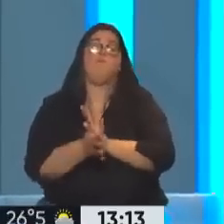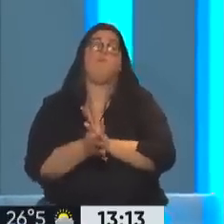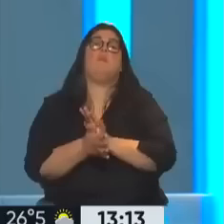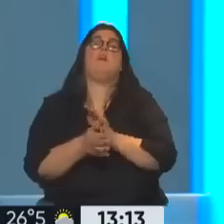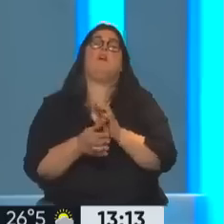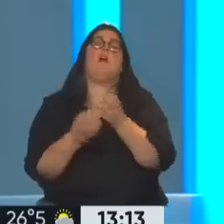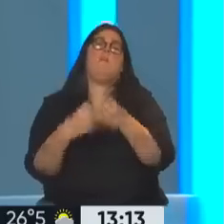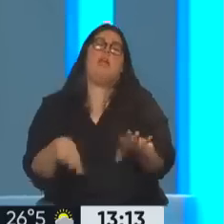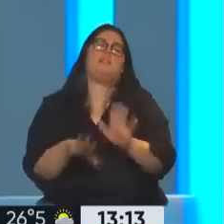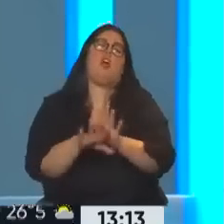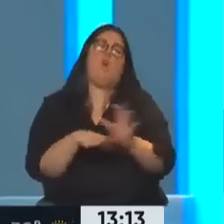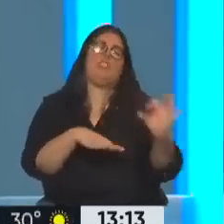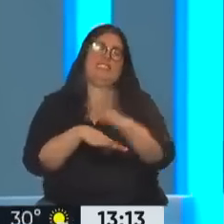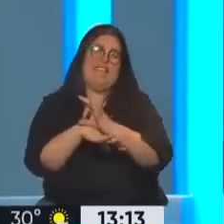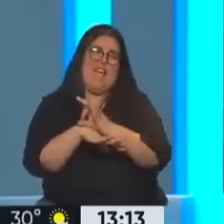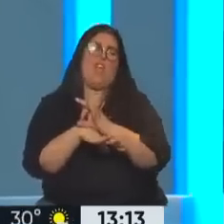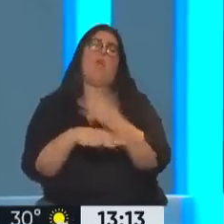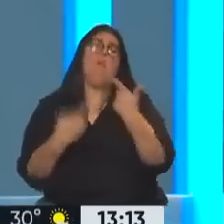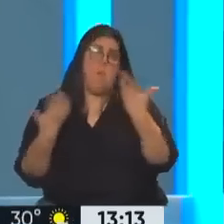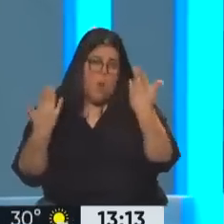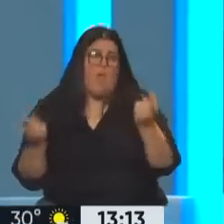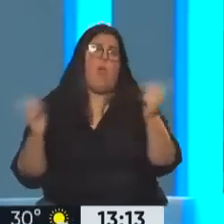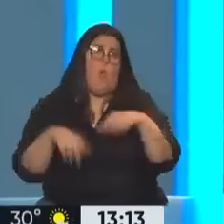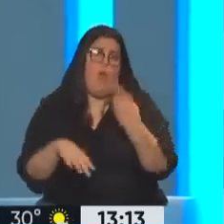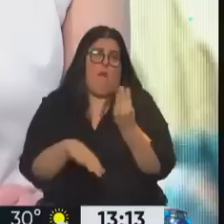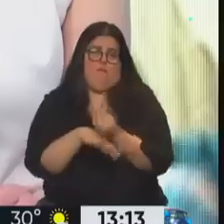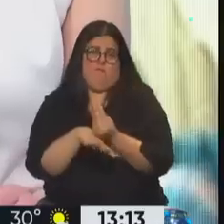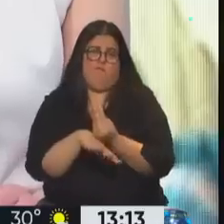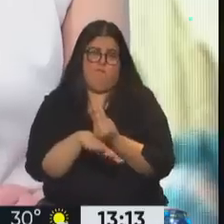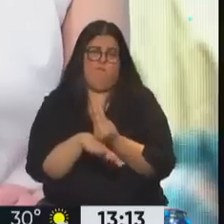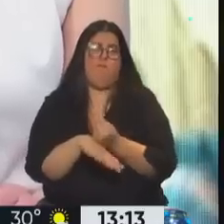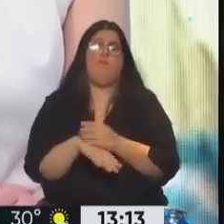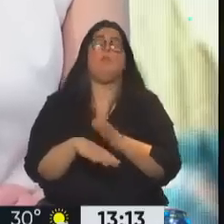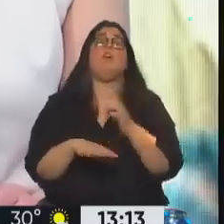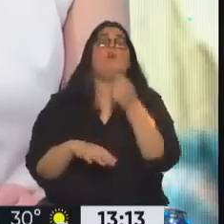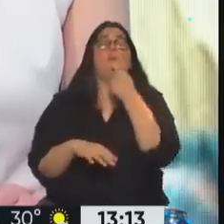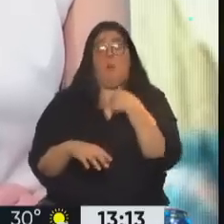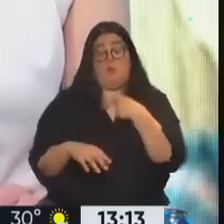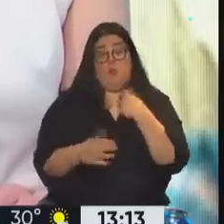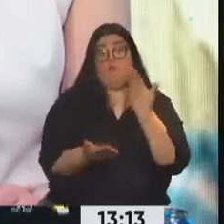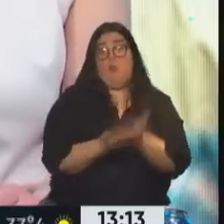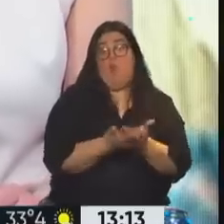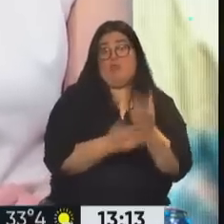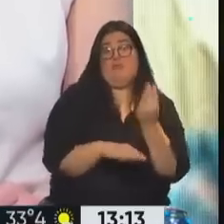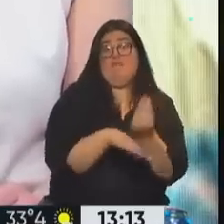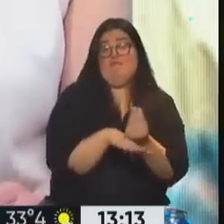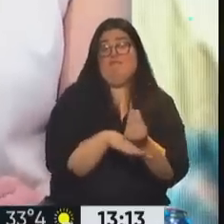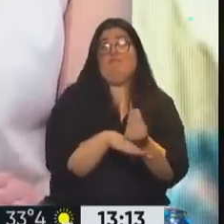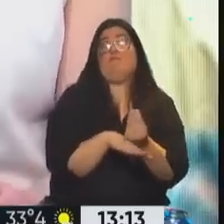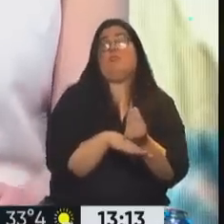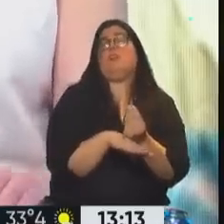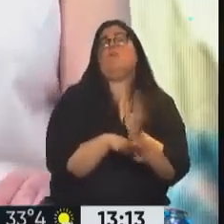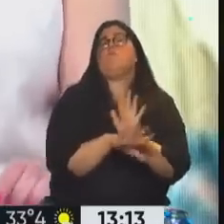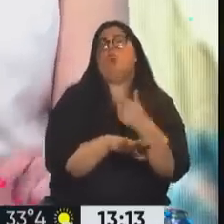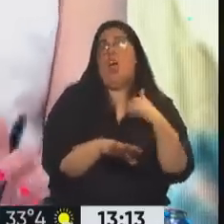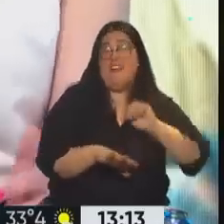y puedo presentarme a dos elecciones. Además, que uno pueda postularse no significa que va a ser electo, pero ellos saben que van a ser derrotados. Le hicieron